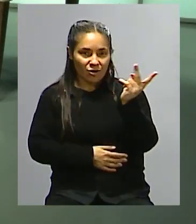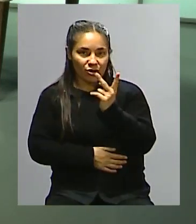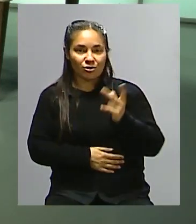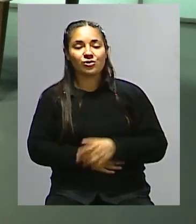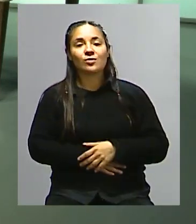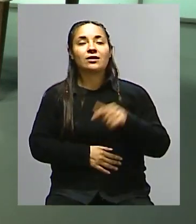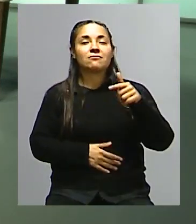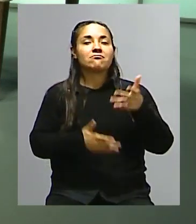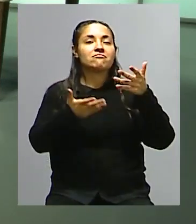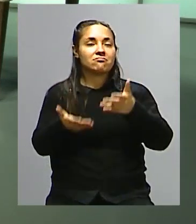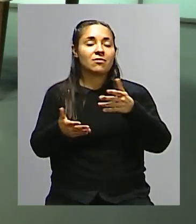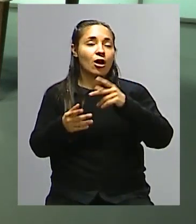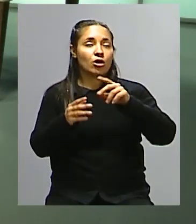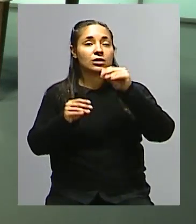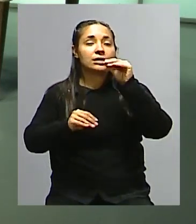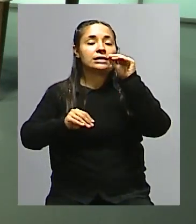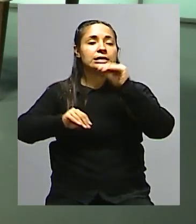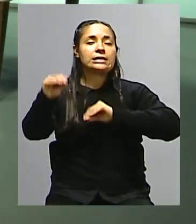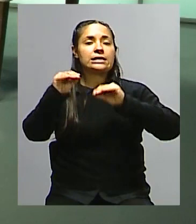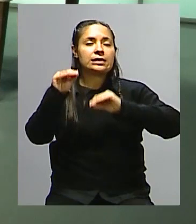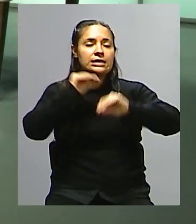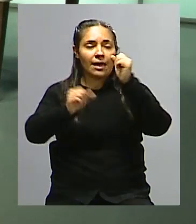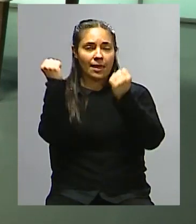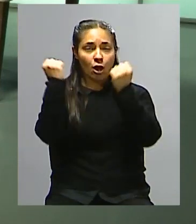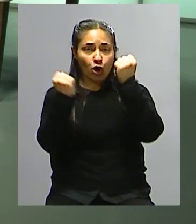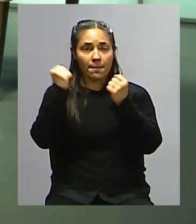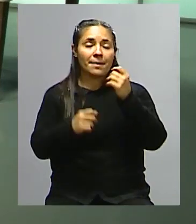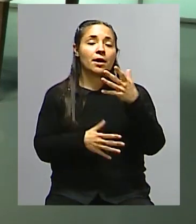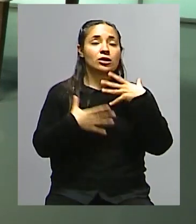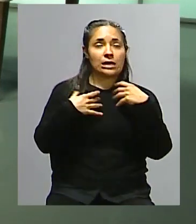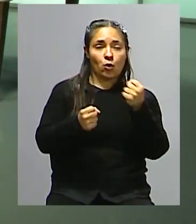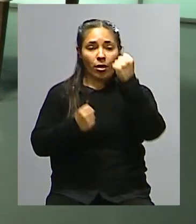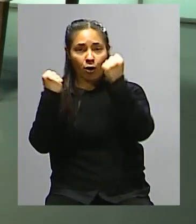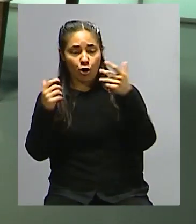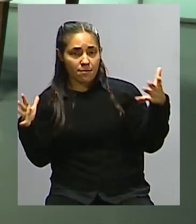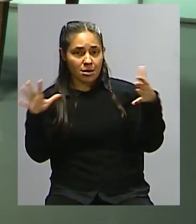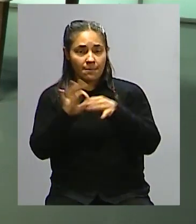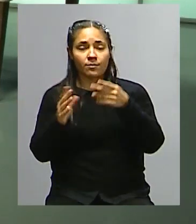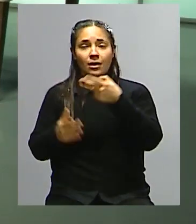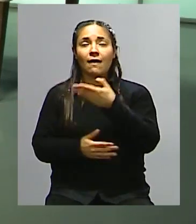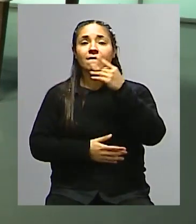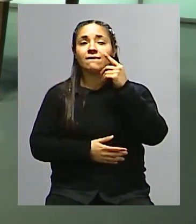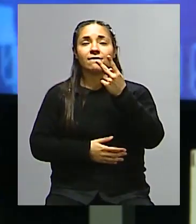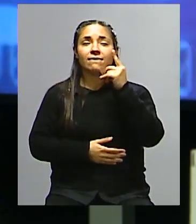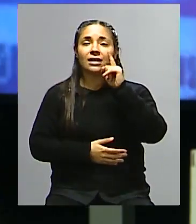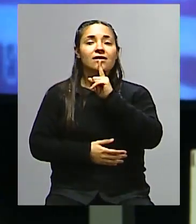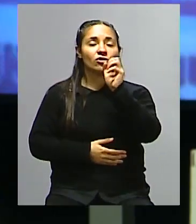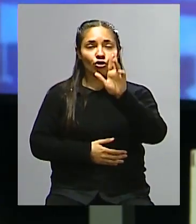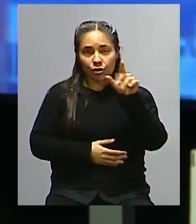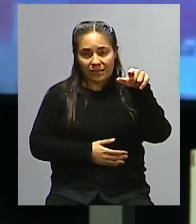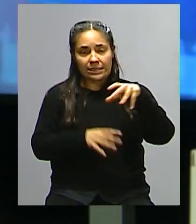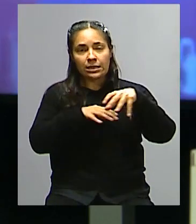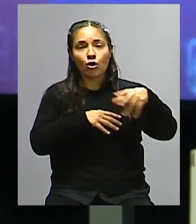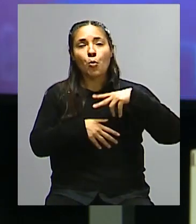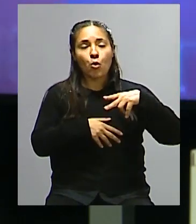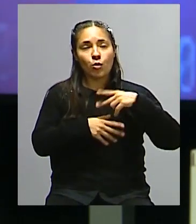Bueno, así pasaba una nueva edición de Chate Económico con Economía de la Salud. Víctor Di Blasi, economista, docente de finanzas del sector público de